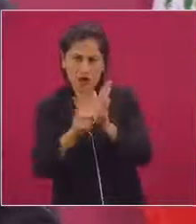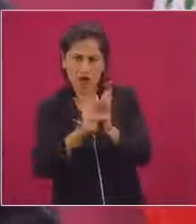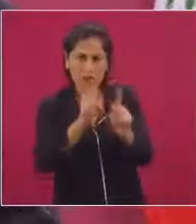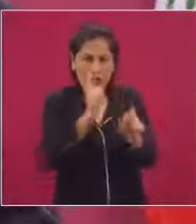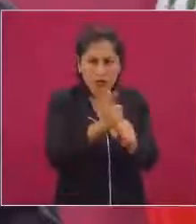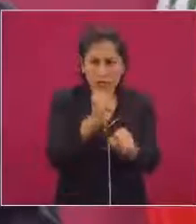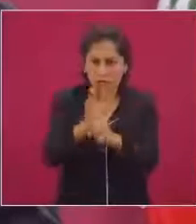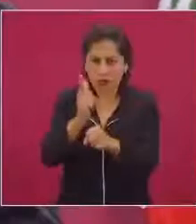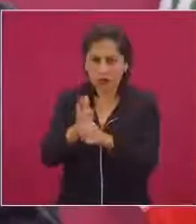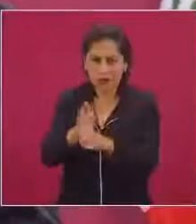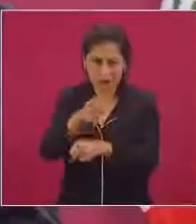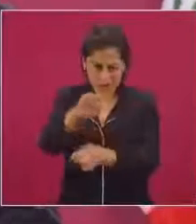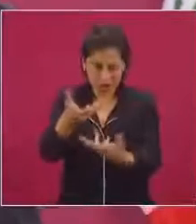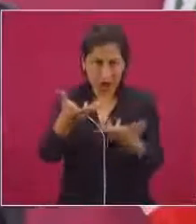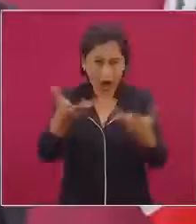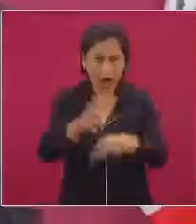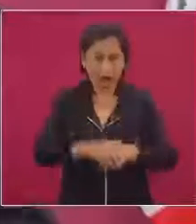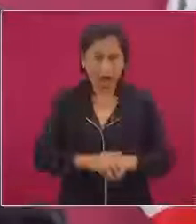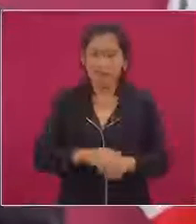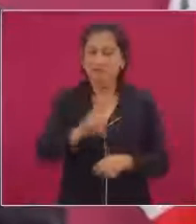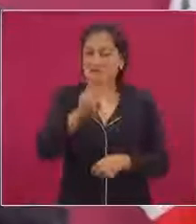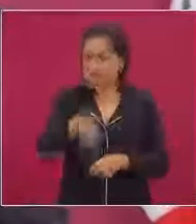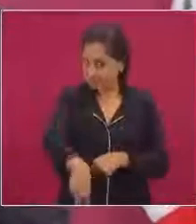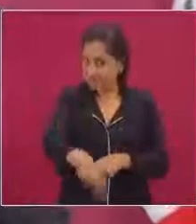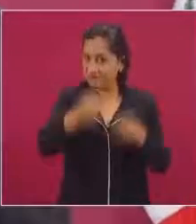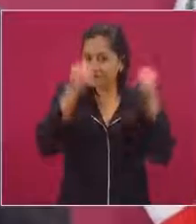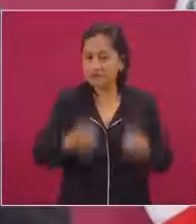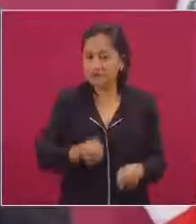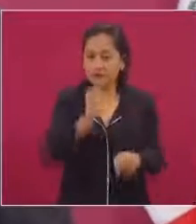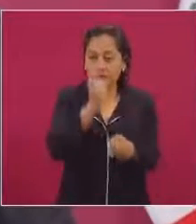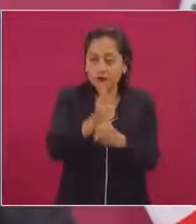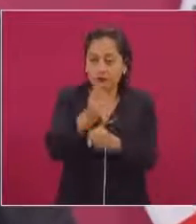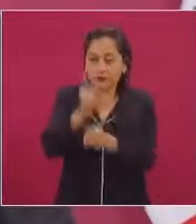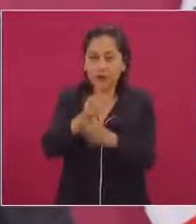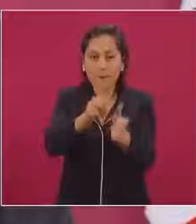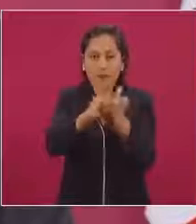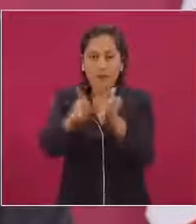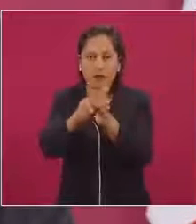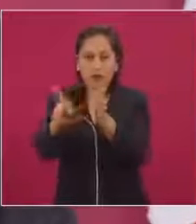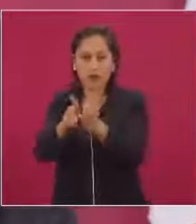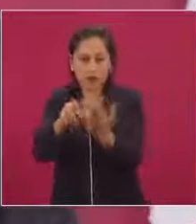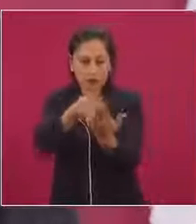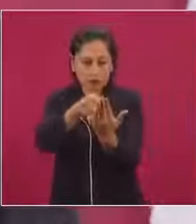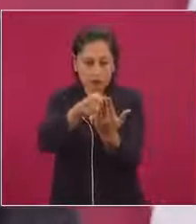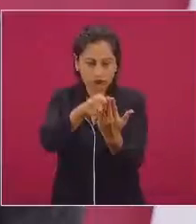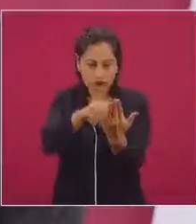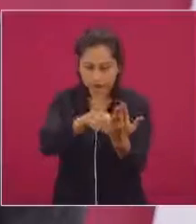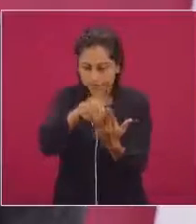los periódicos, incluido en el exceso, en todos.